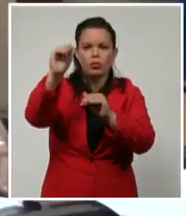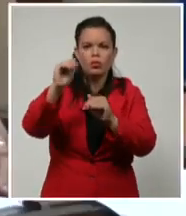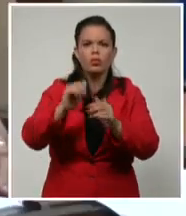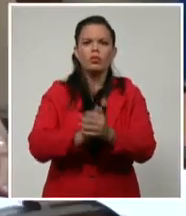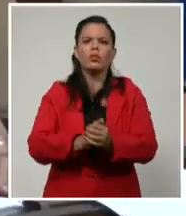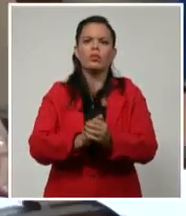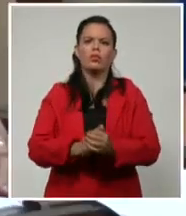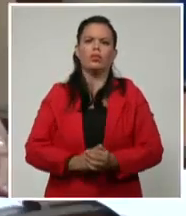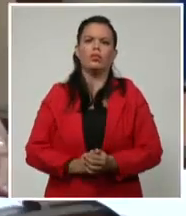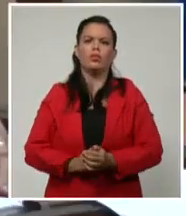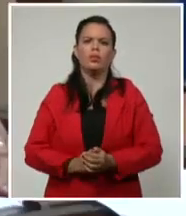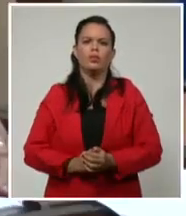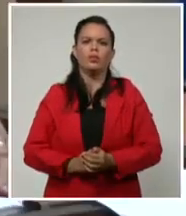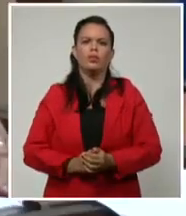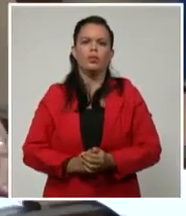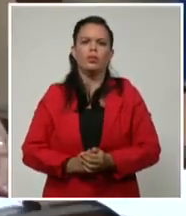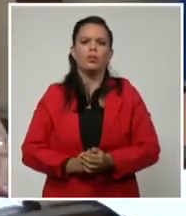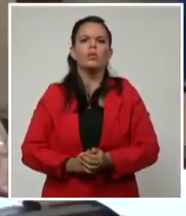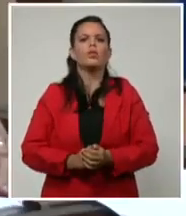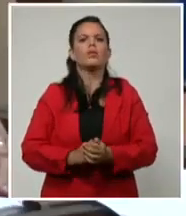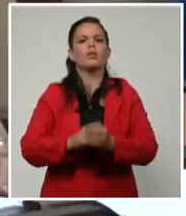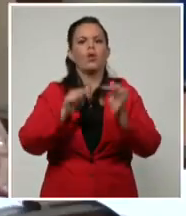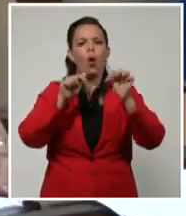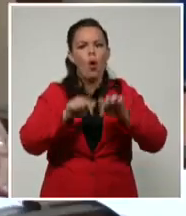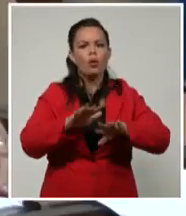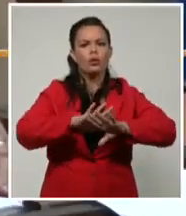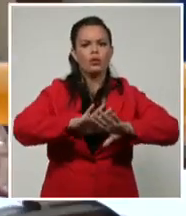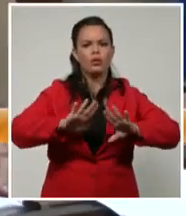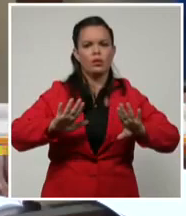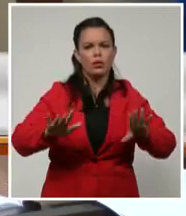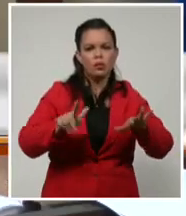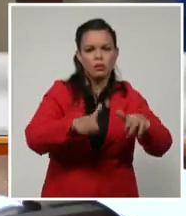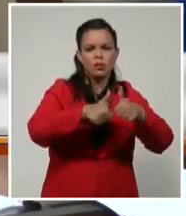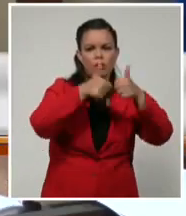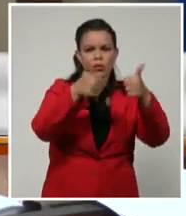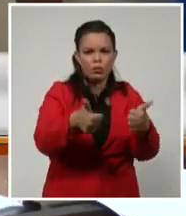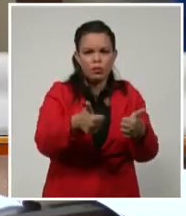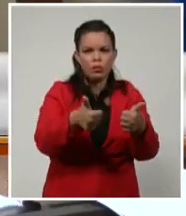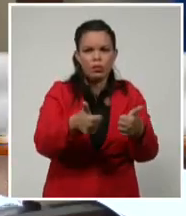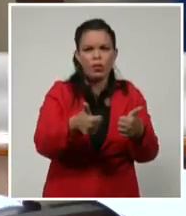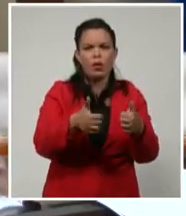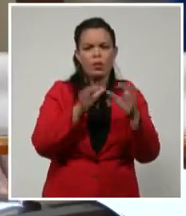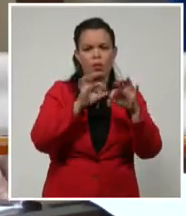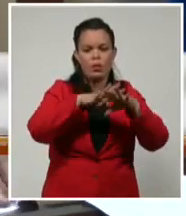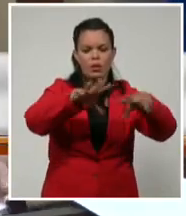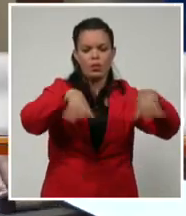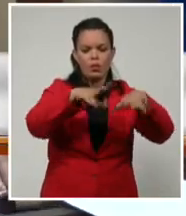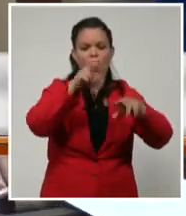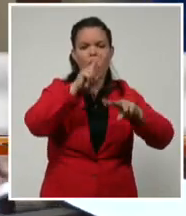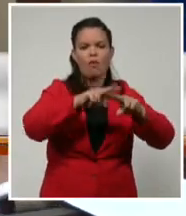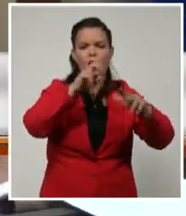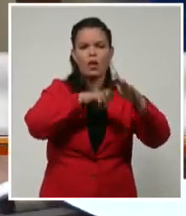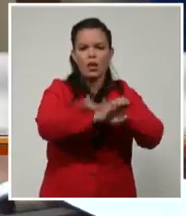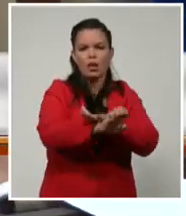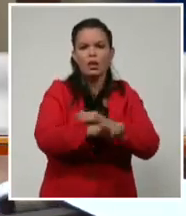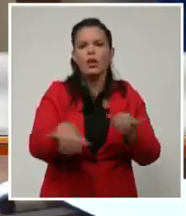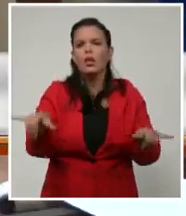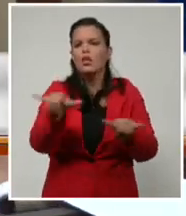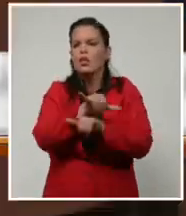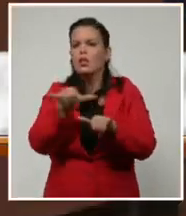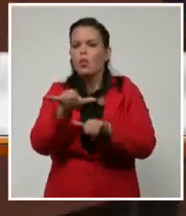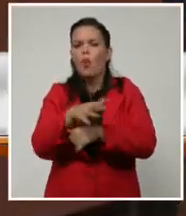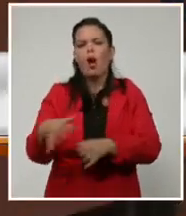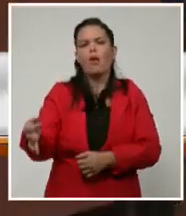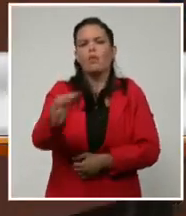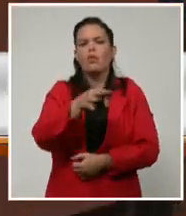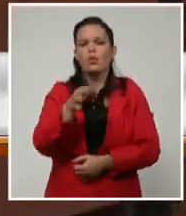Se cierran en el día de hoy los eventos de Villa Mégano, en el municipio de Havana del Este, y el de Santa Felicia, en el municipio